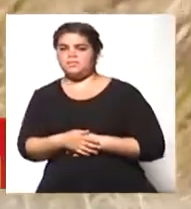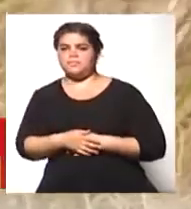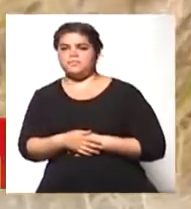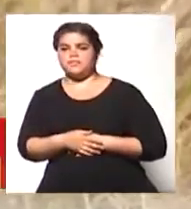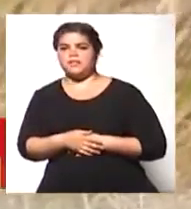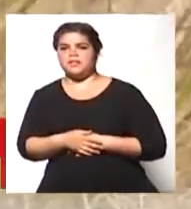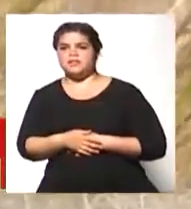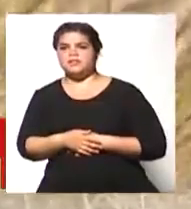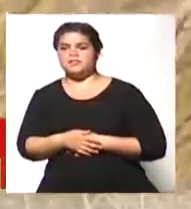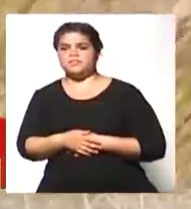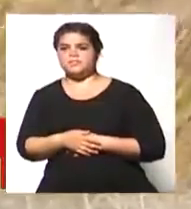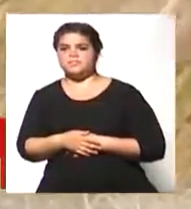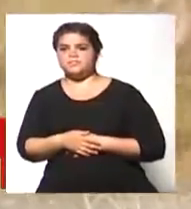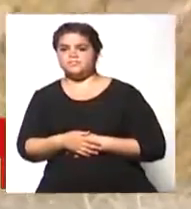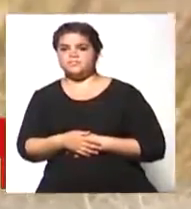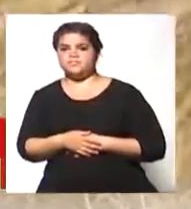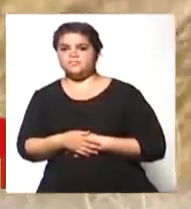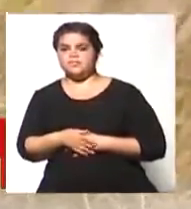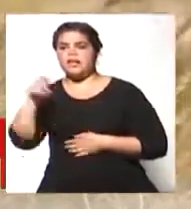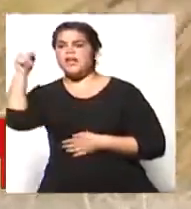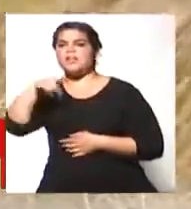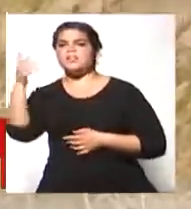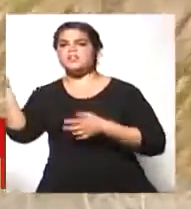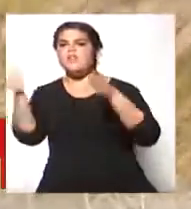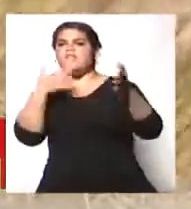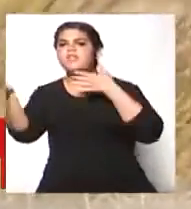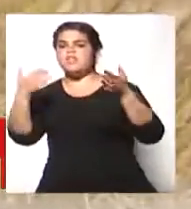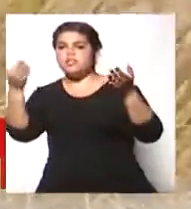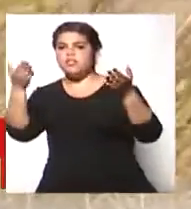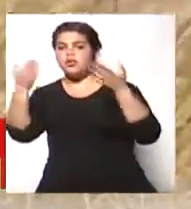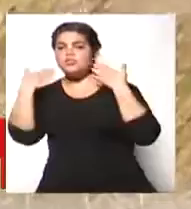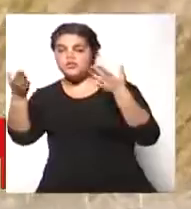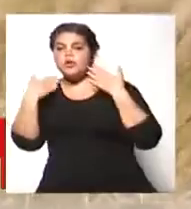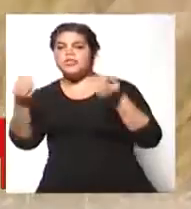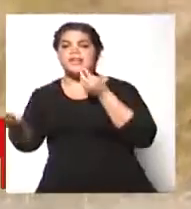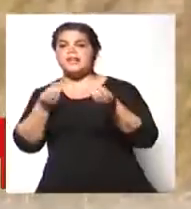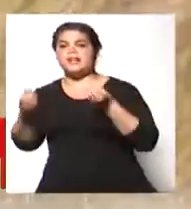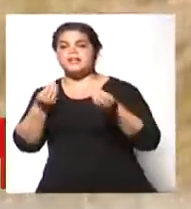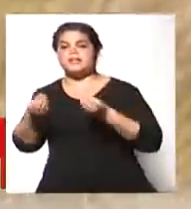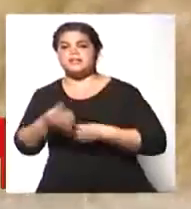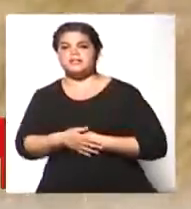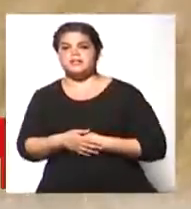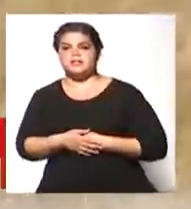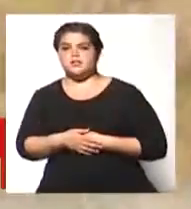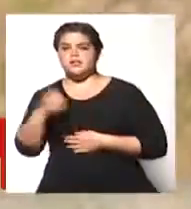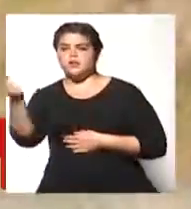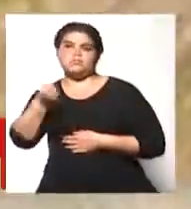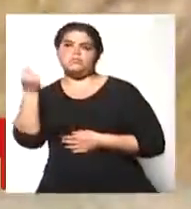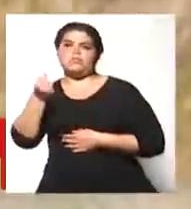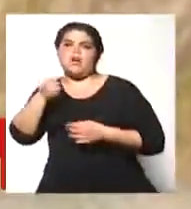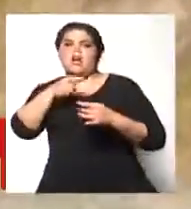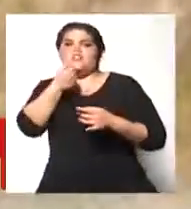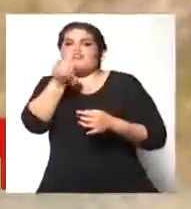en estas situaciones de viento sonda, a veces se marian con probabilidades. Las probabilidades de que bajara eran pocas.